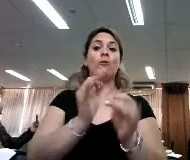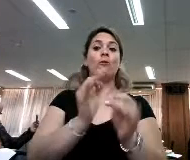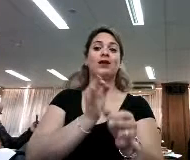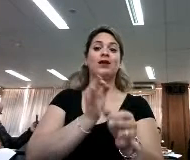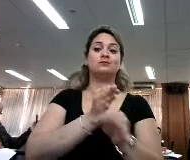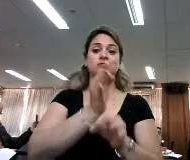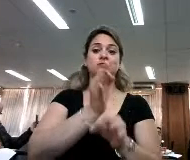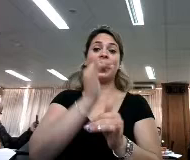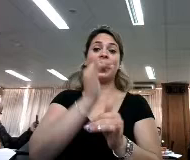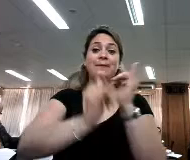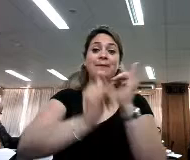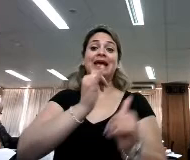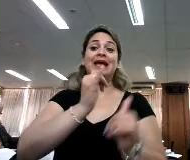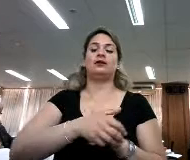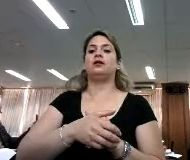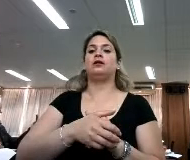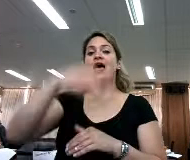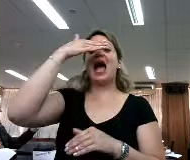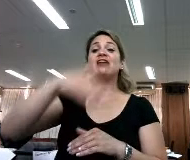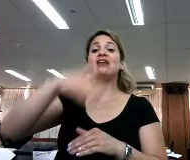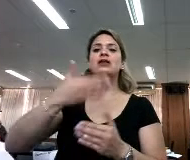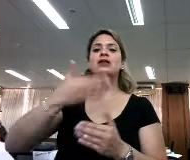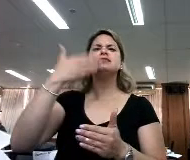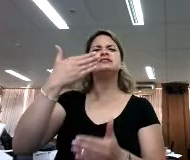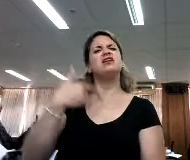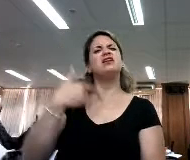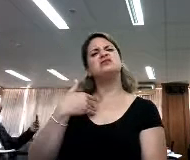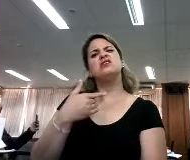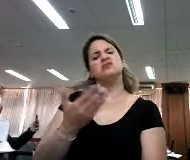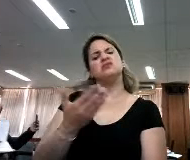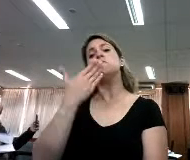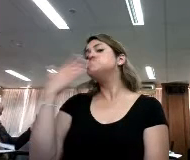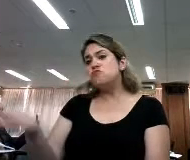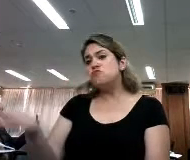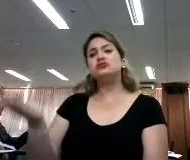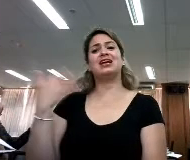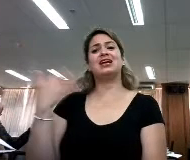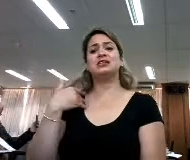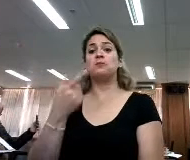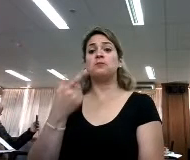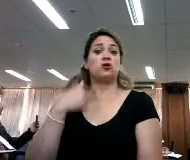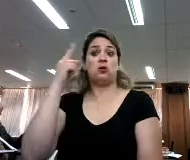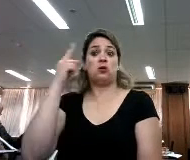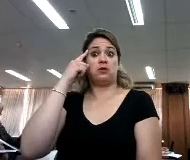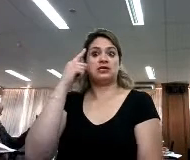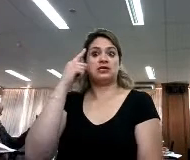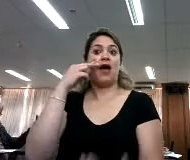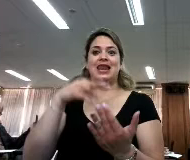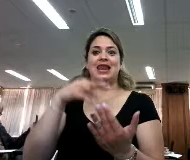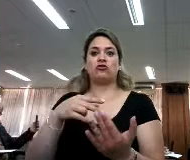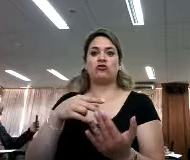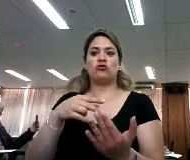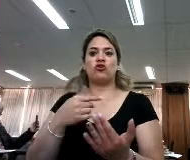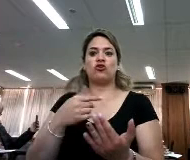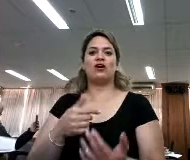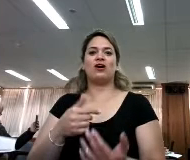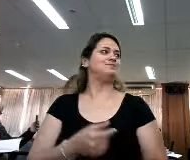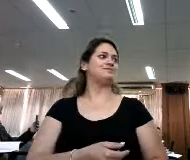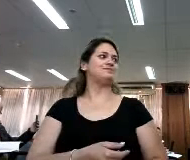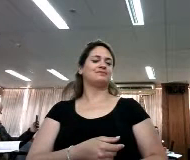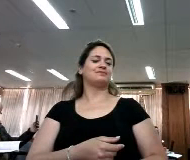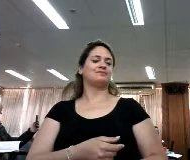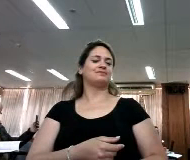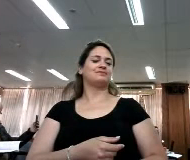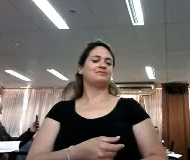donde los jóvenes al final de las charlas se me acercan y me dicen pero gracias, porque yo no me consideraba lector, de hecho yo vine a tu charla un poquito obligado por el